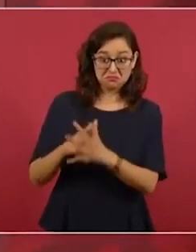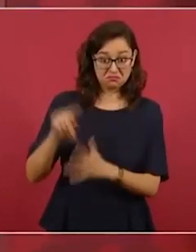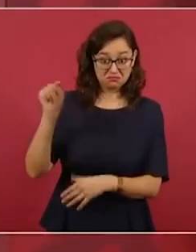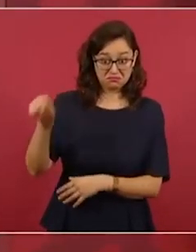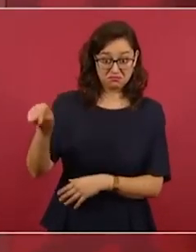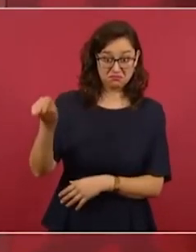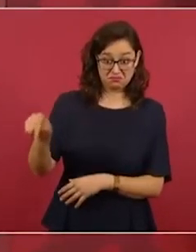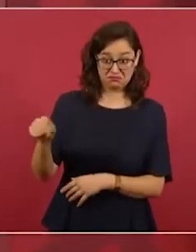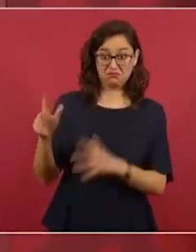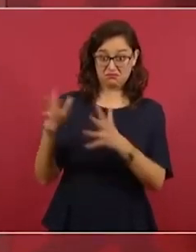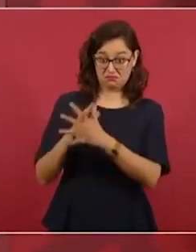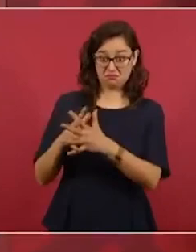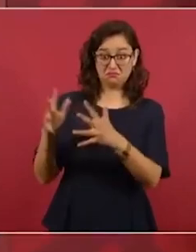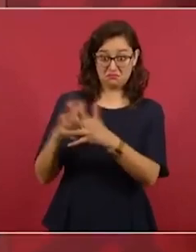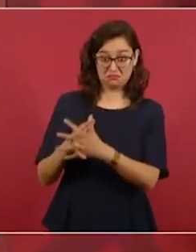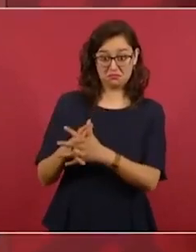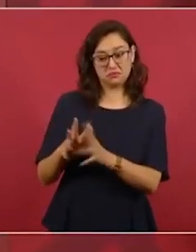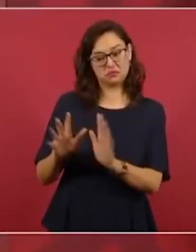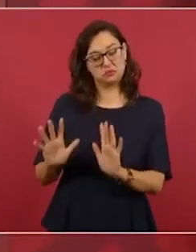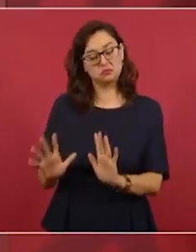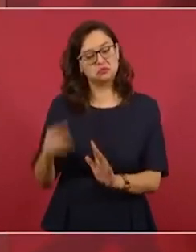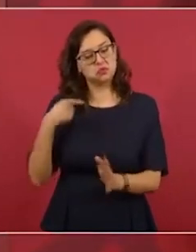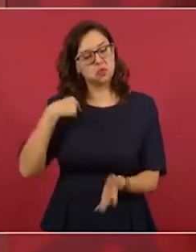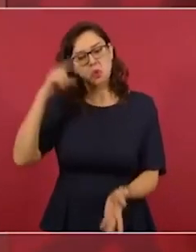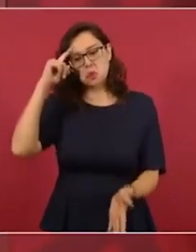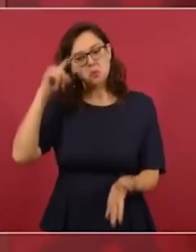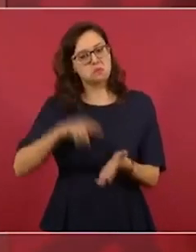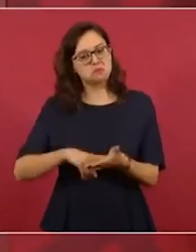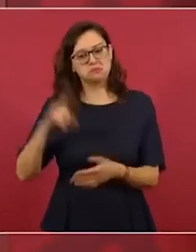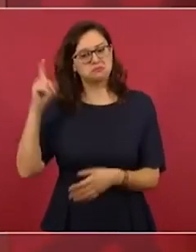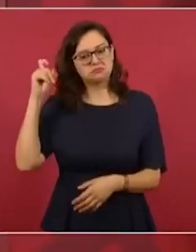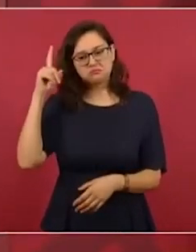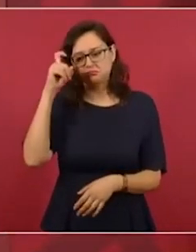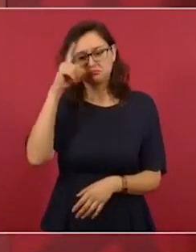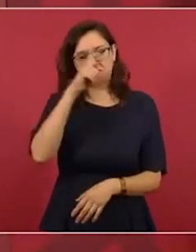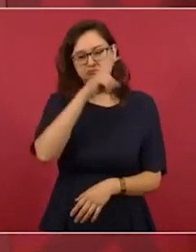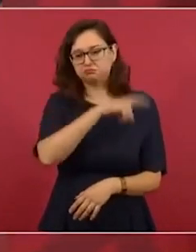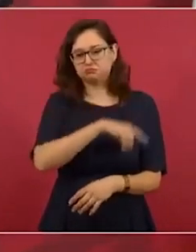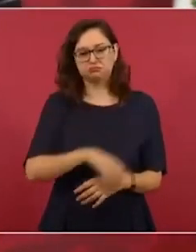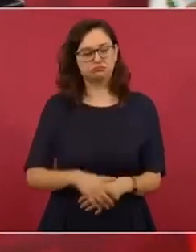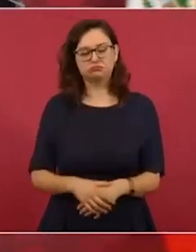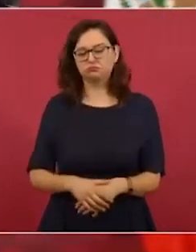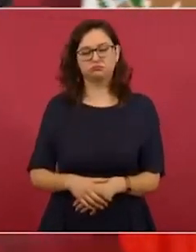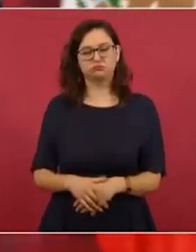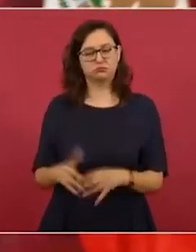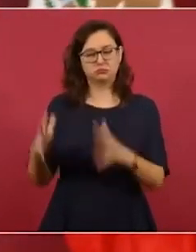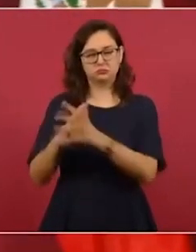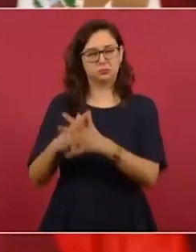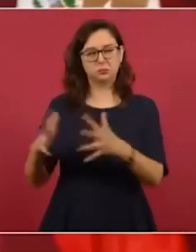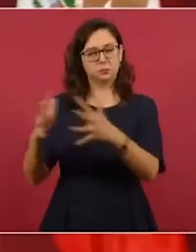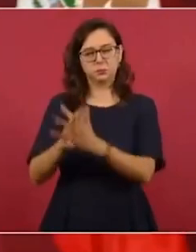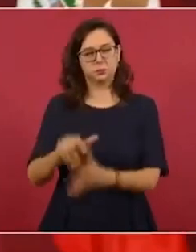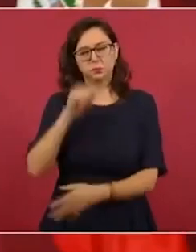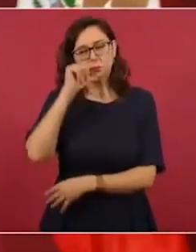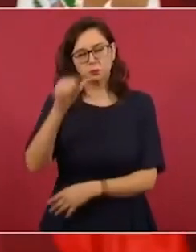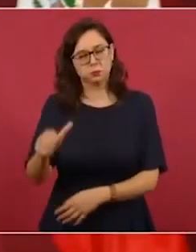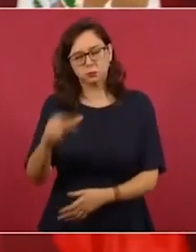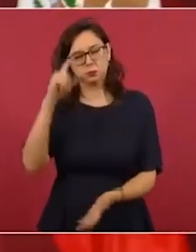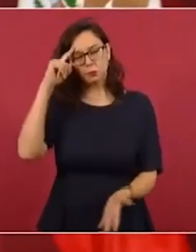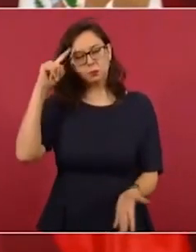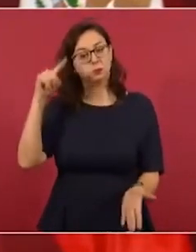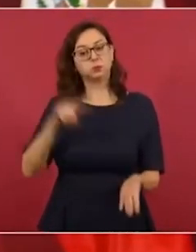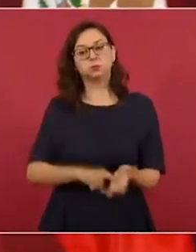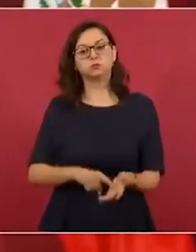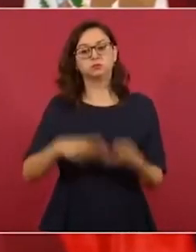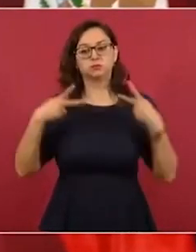que está muy difícil que eso tenga éxito porque el